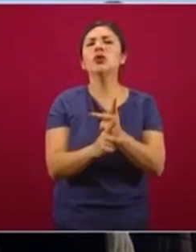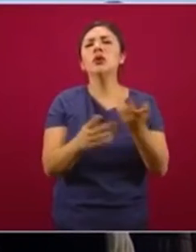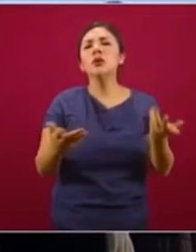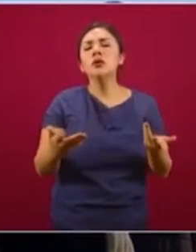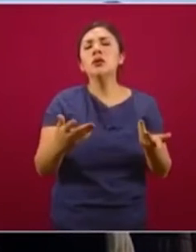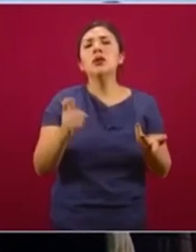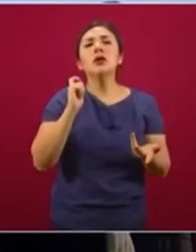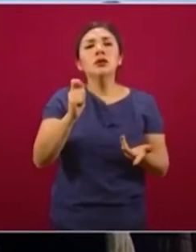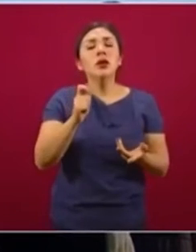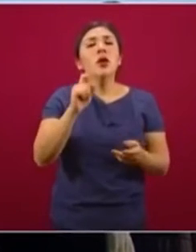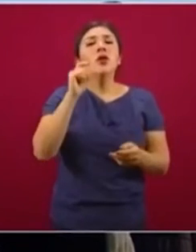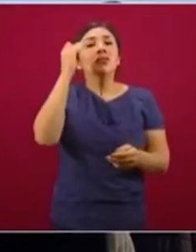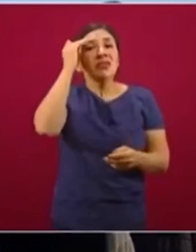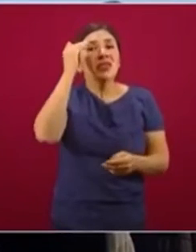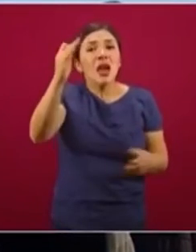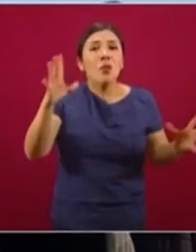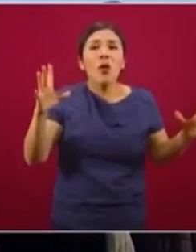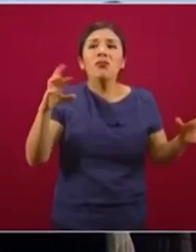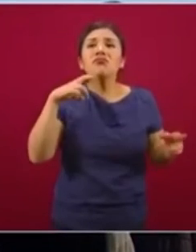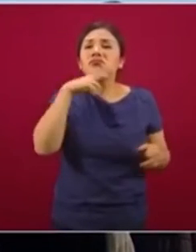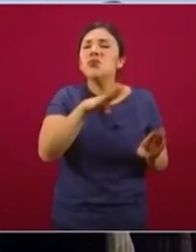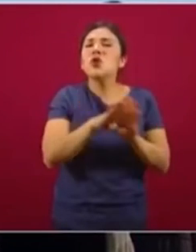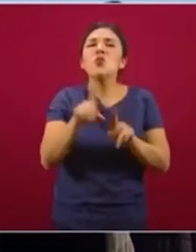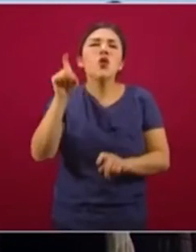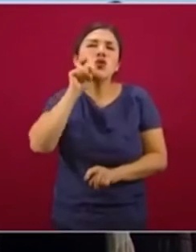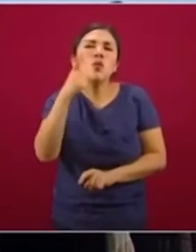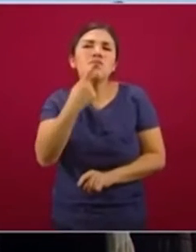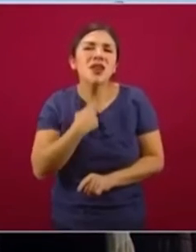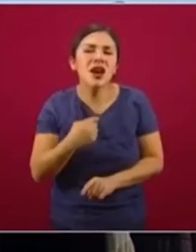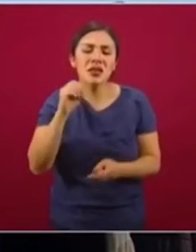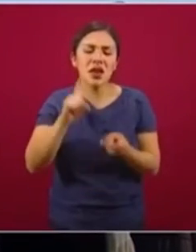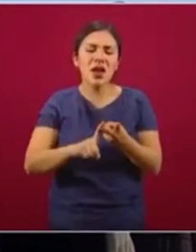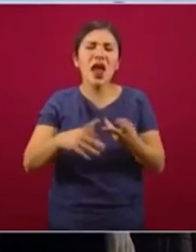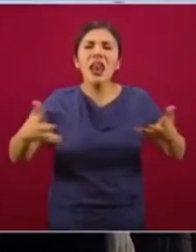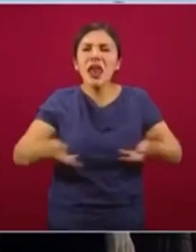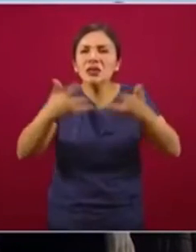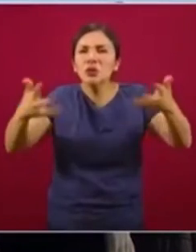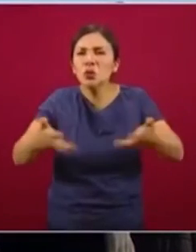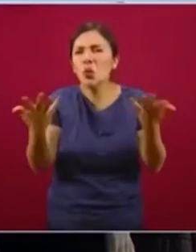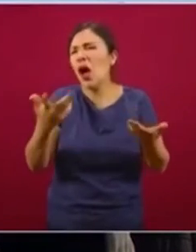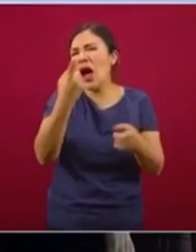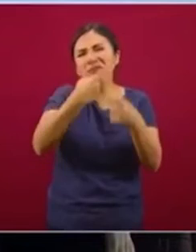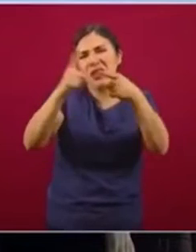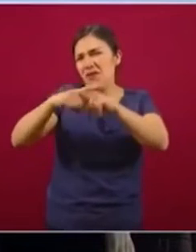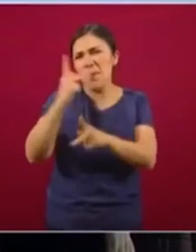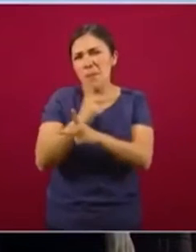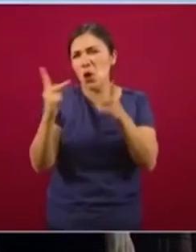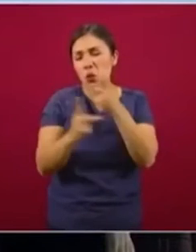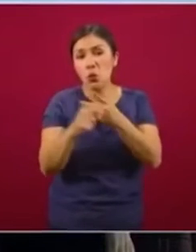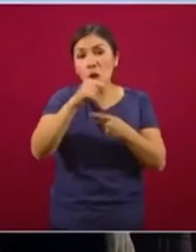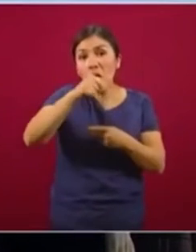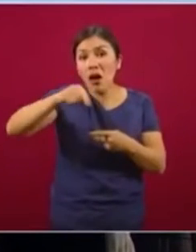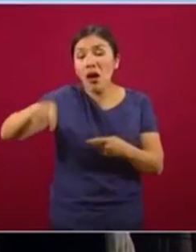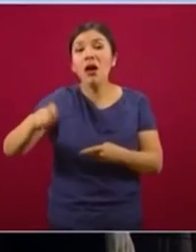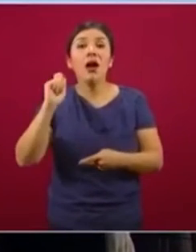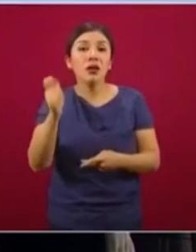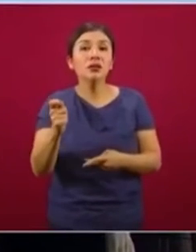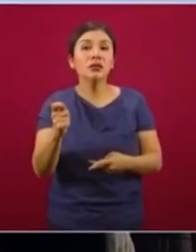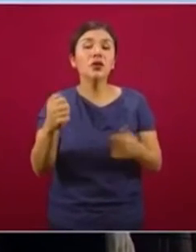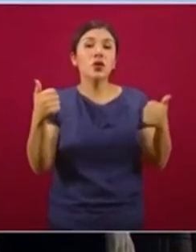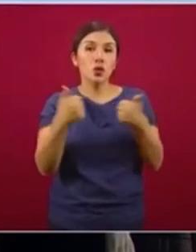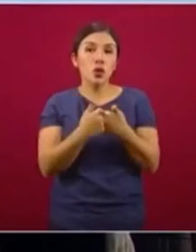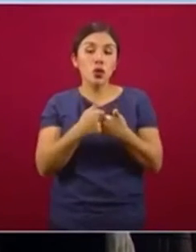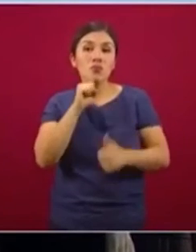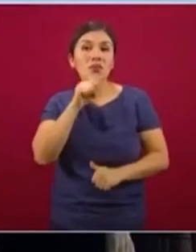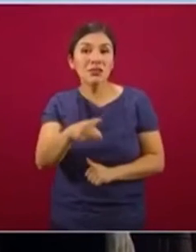poca vida de anaquel, como son los tomates o como son las lechugas y algunos otros productos que a través de